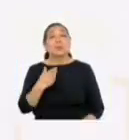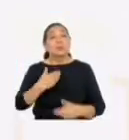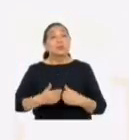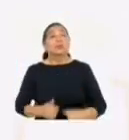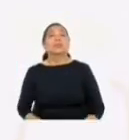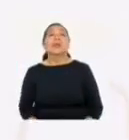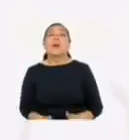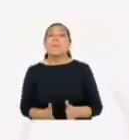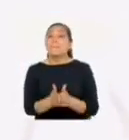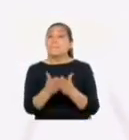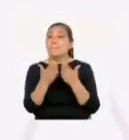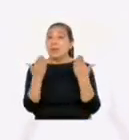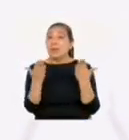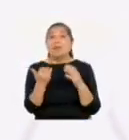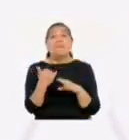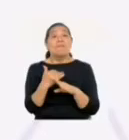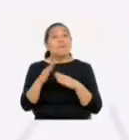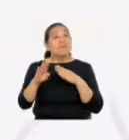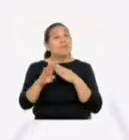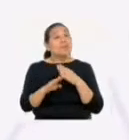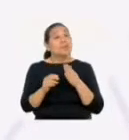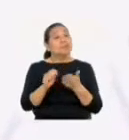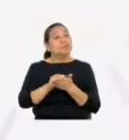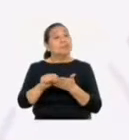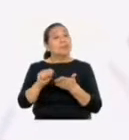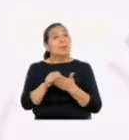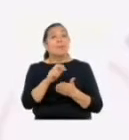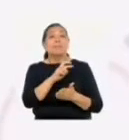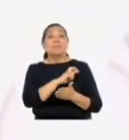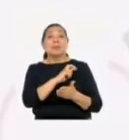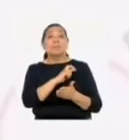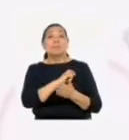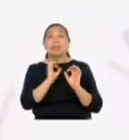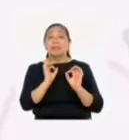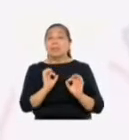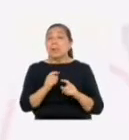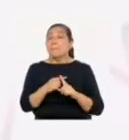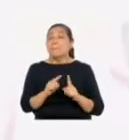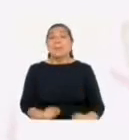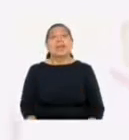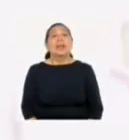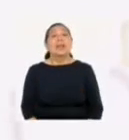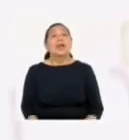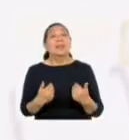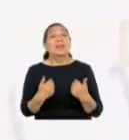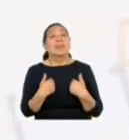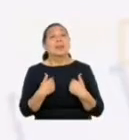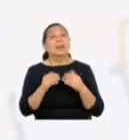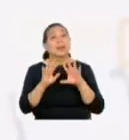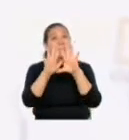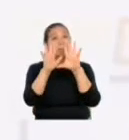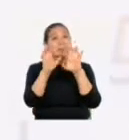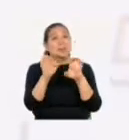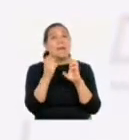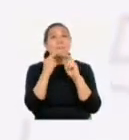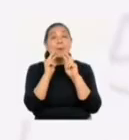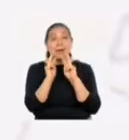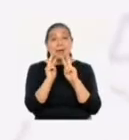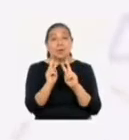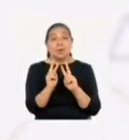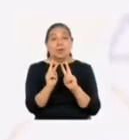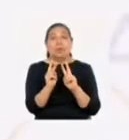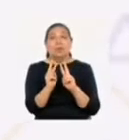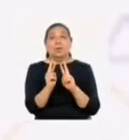sucesos? Los periódicos son un tipo de fuente escrita primaria. Sin embargo, deben ser evaluadas para